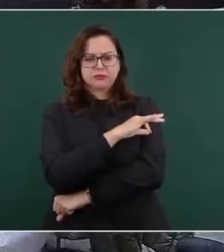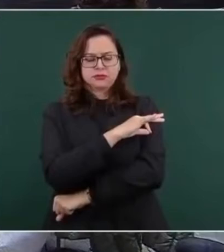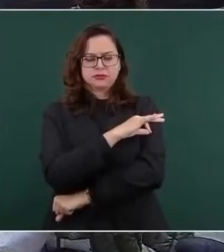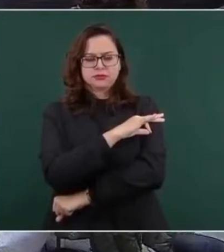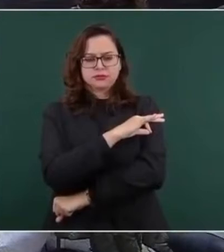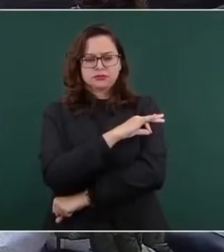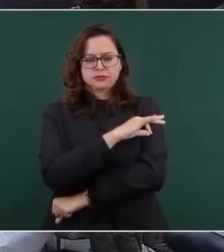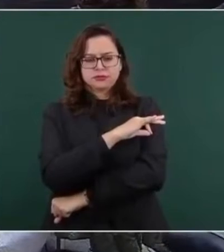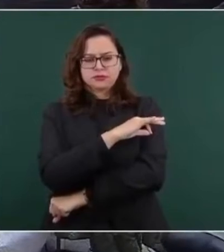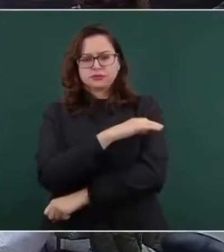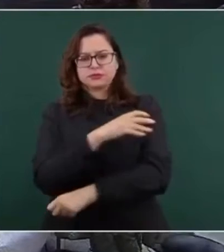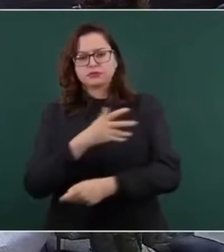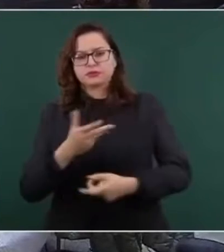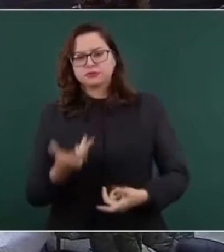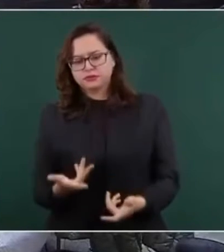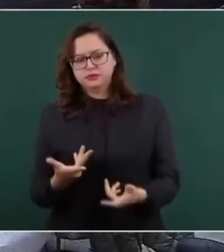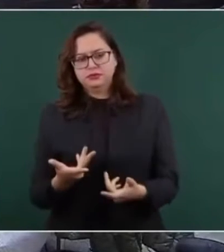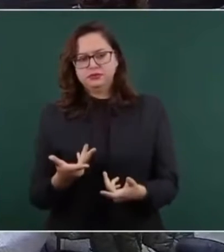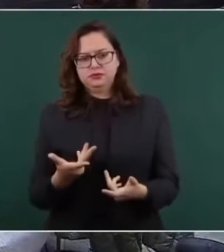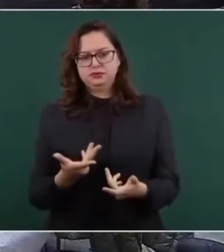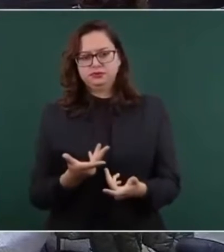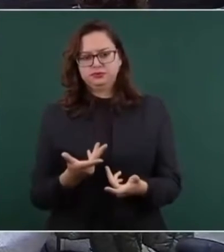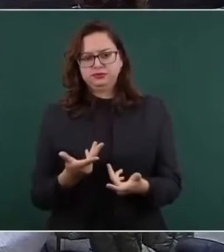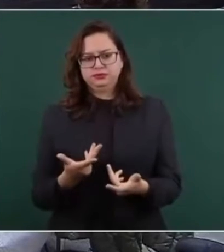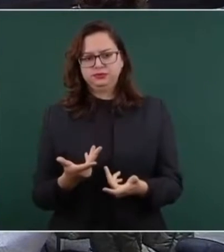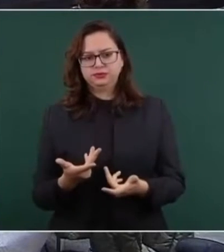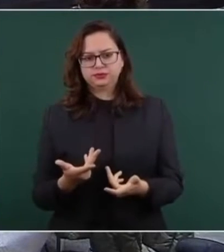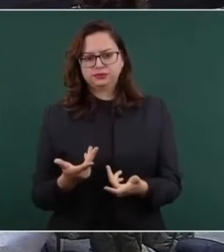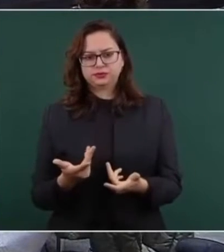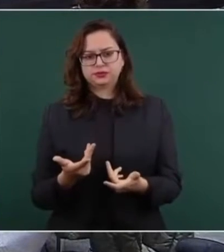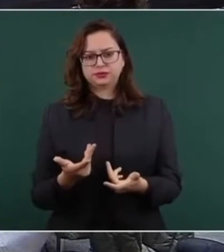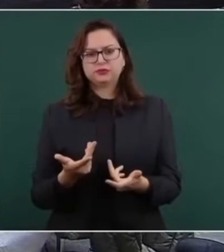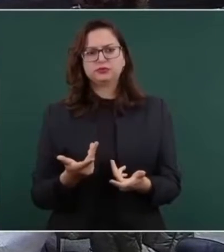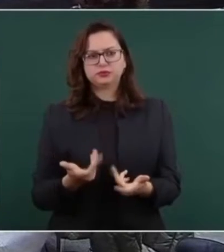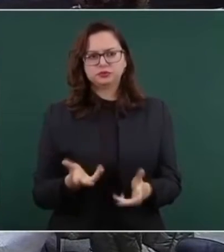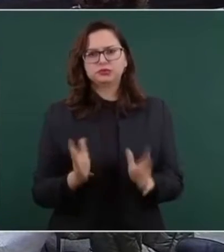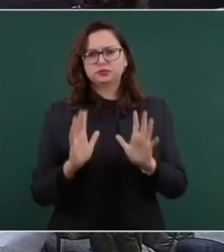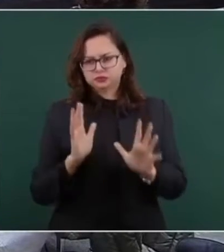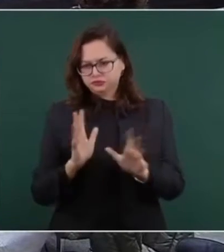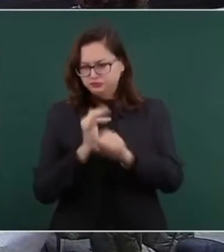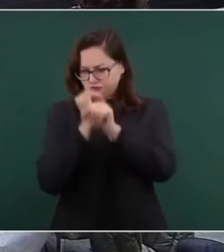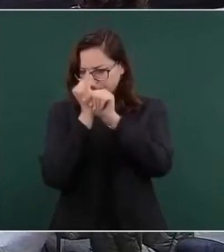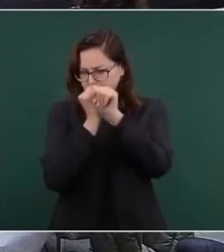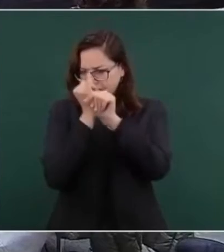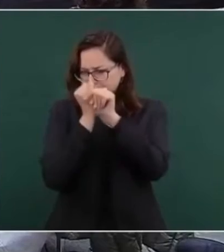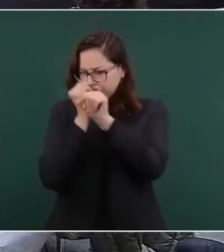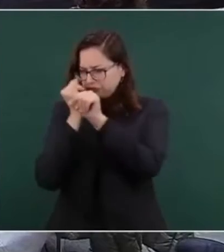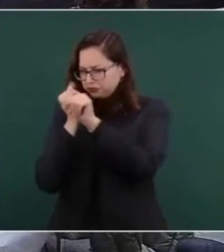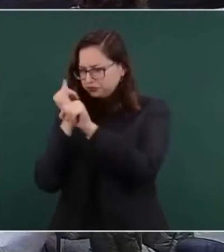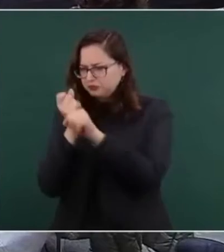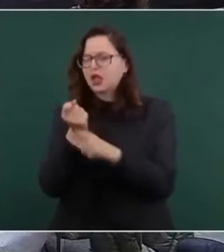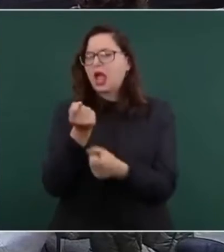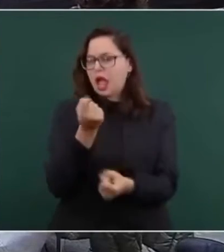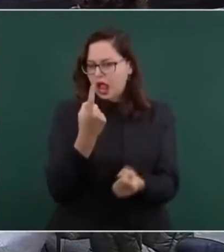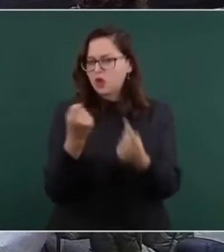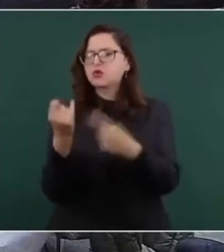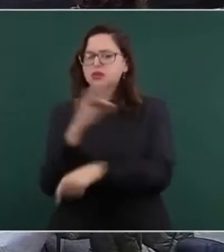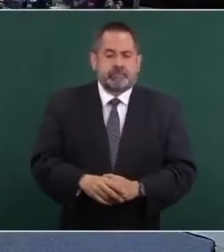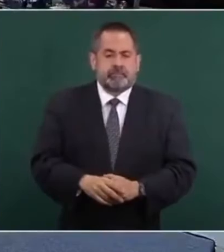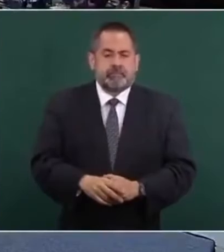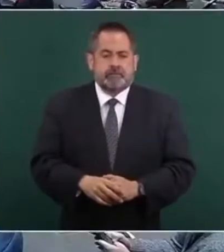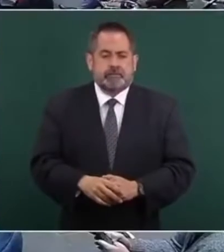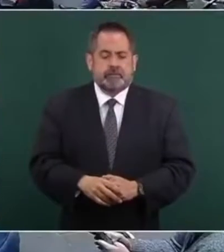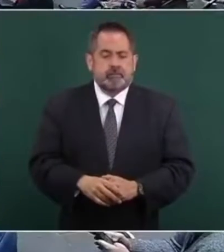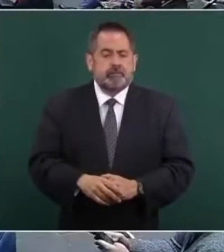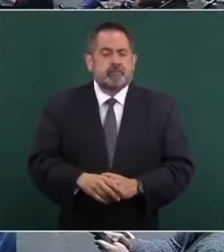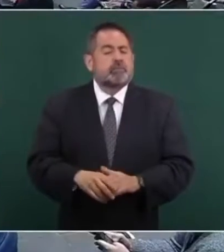de acuerdo a las investigaciones, necesitan ese refuerzo.